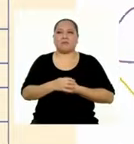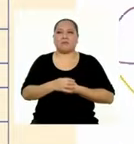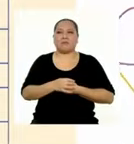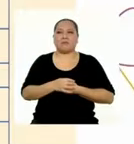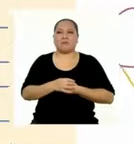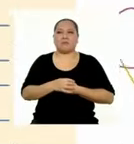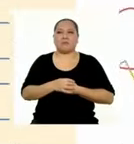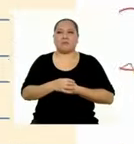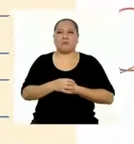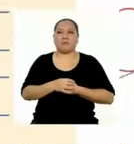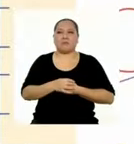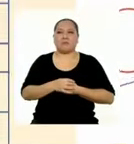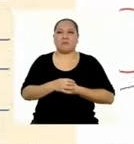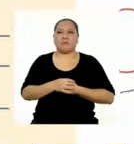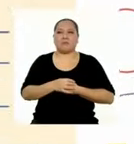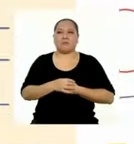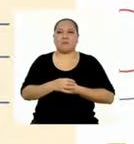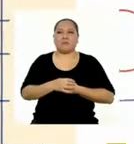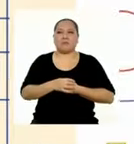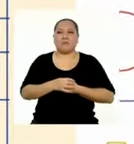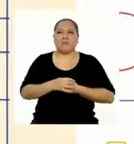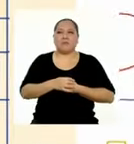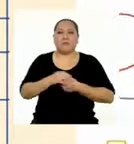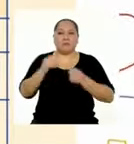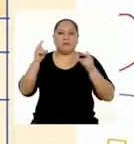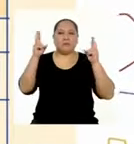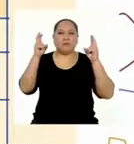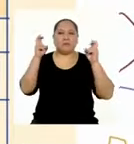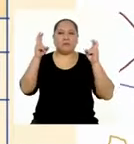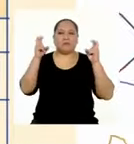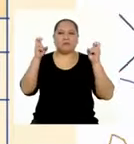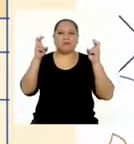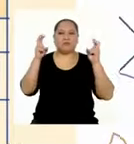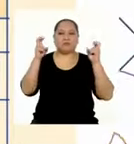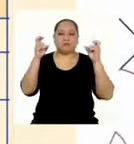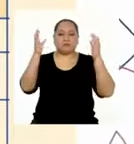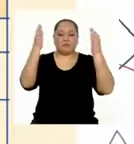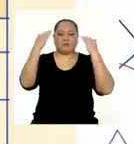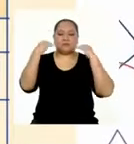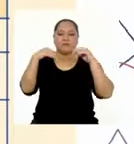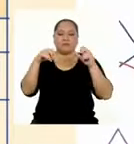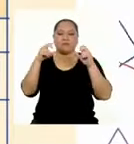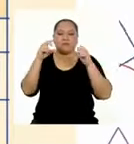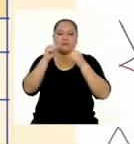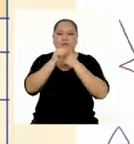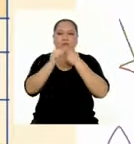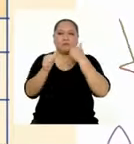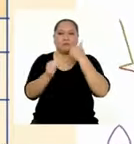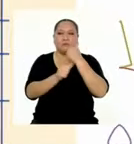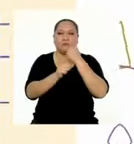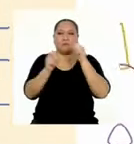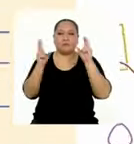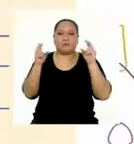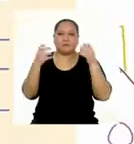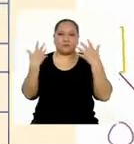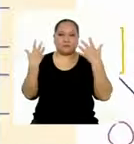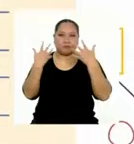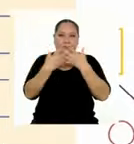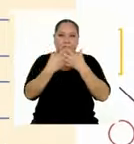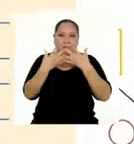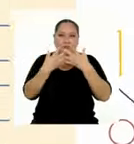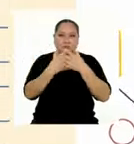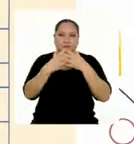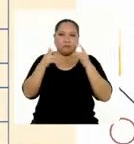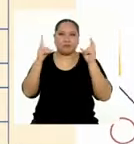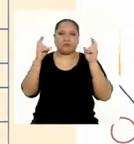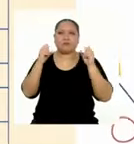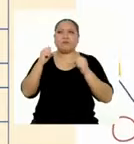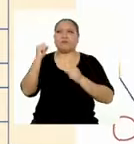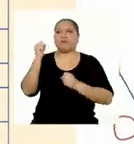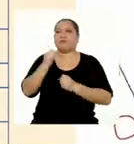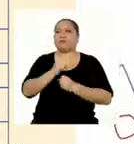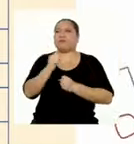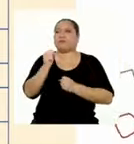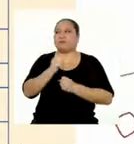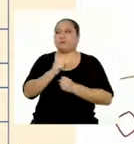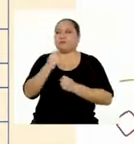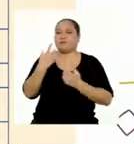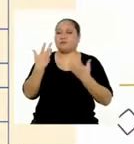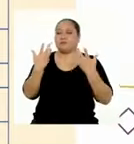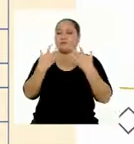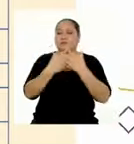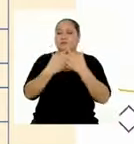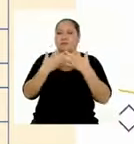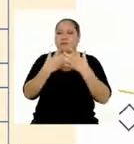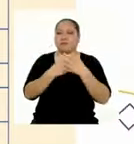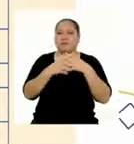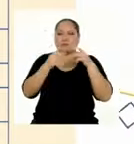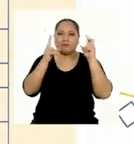¿Y qué hay de lo siguiente? ¿Los títulos y los subtítulos tienen relación con el tema? Sí, los títulos